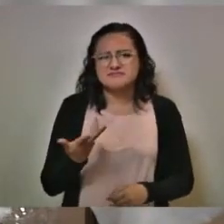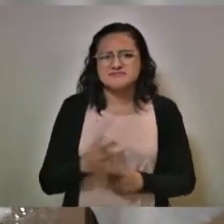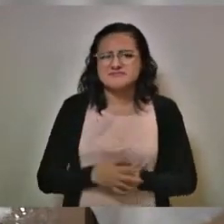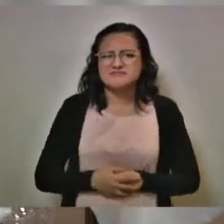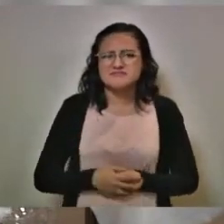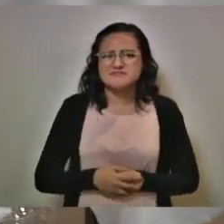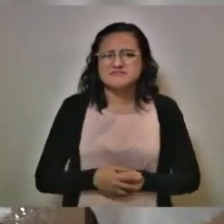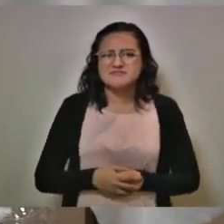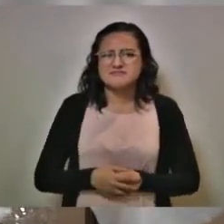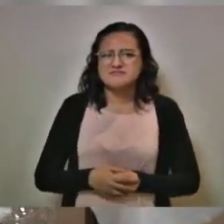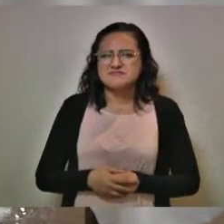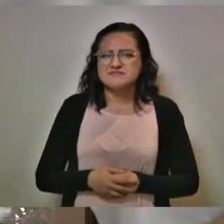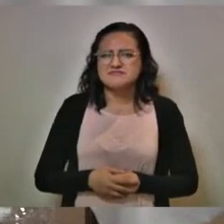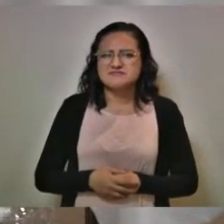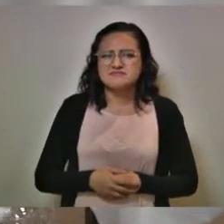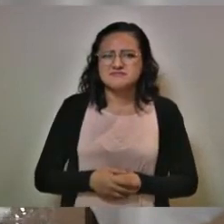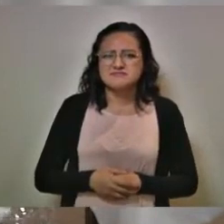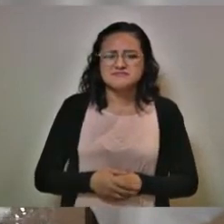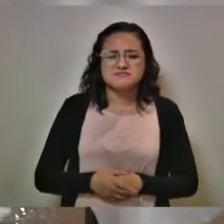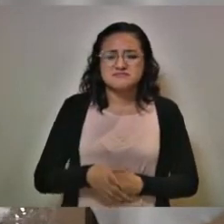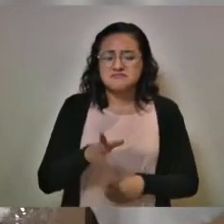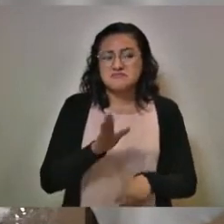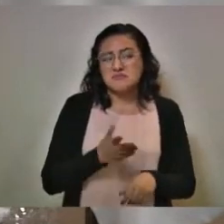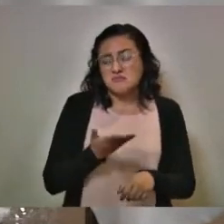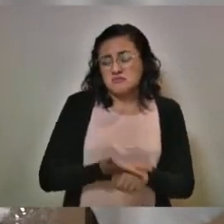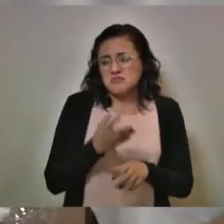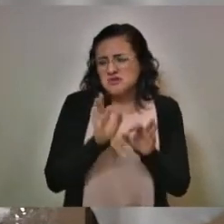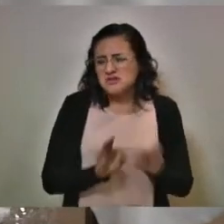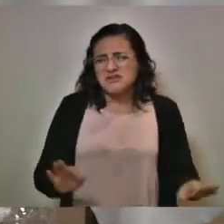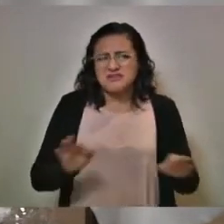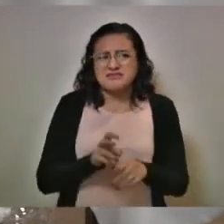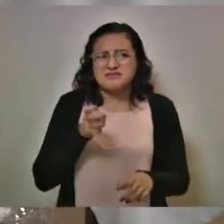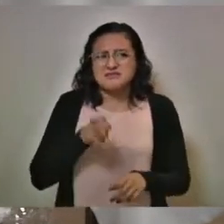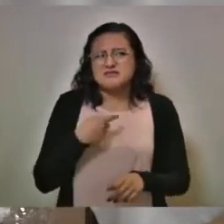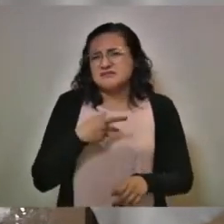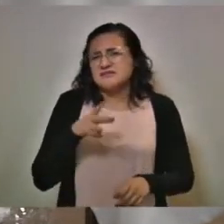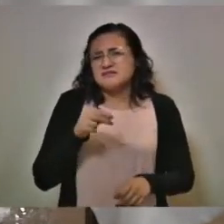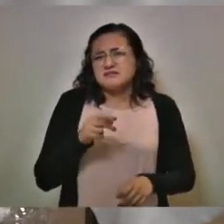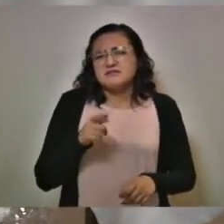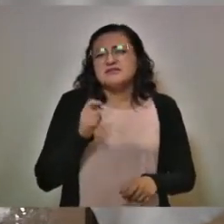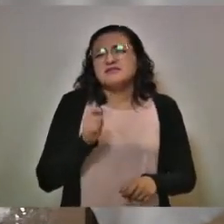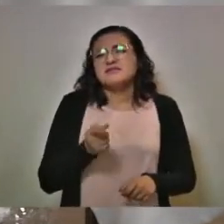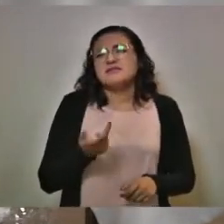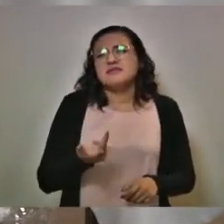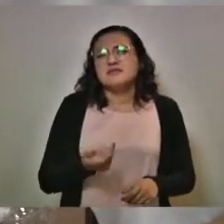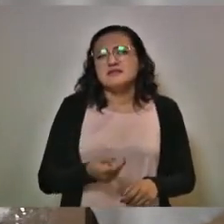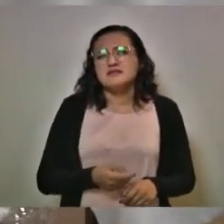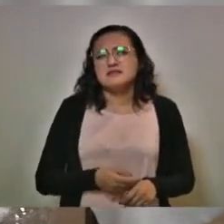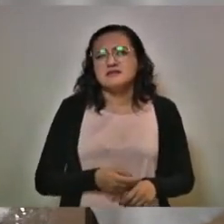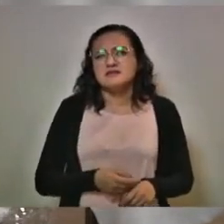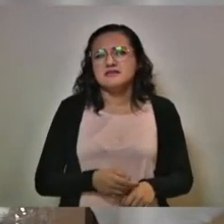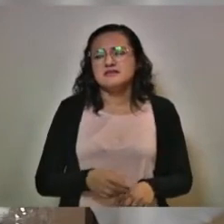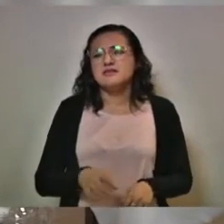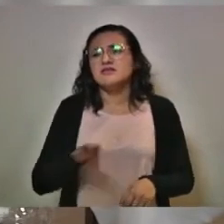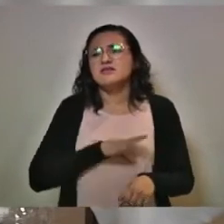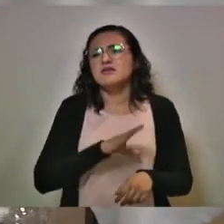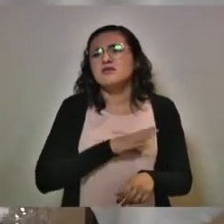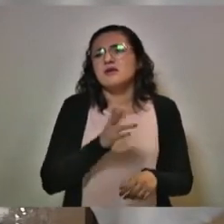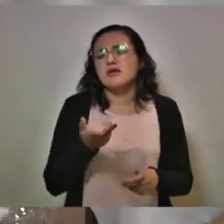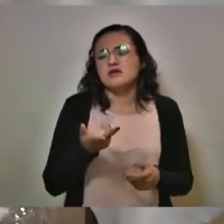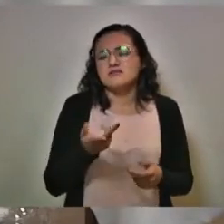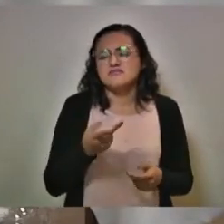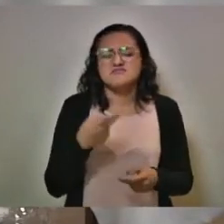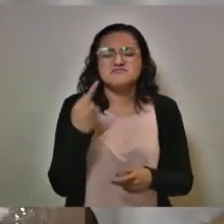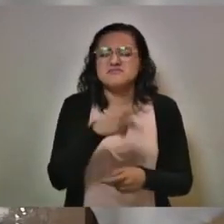no le doy mayor importancia a eso, pero esto habla de su naturaleza de ellos,